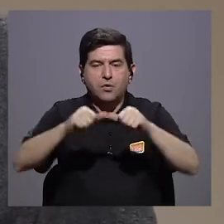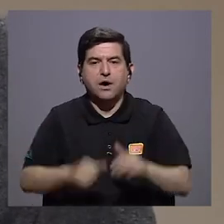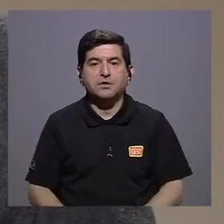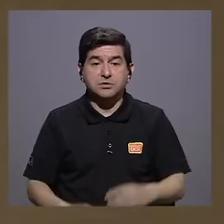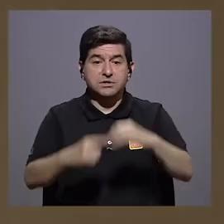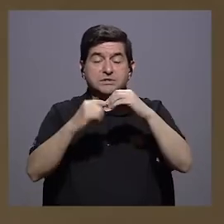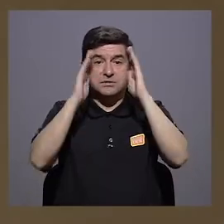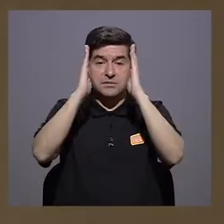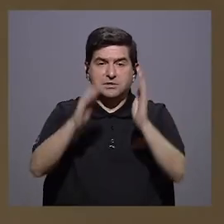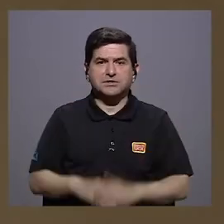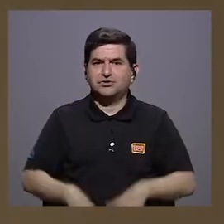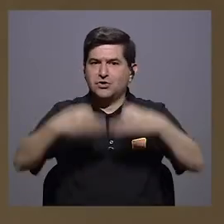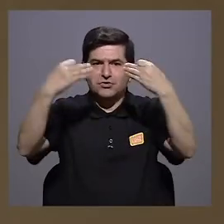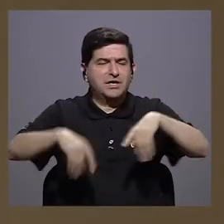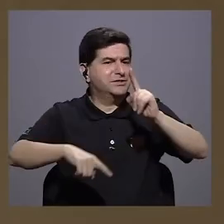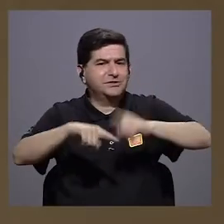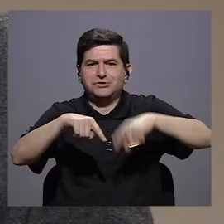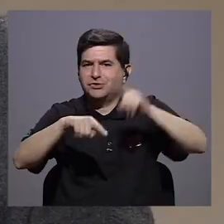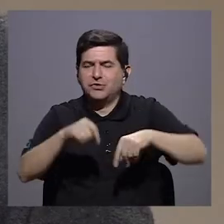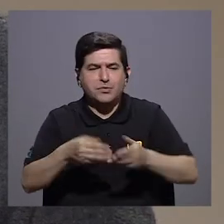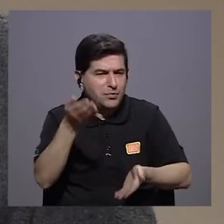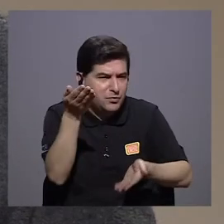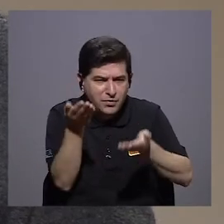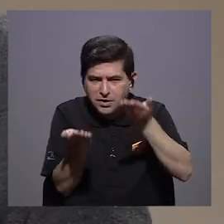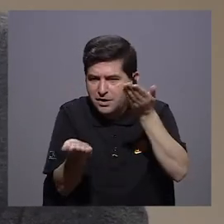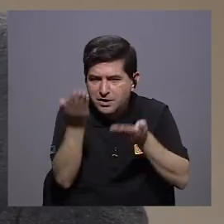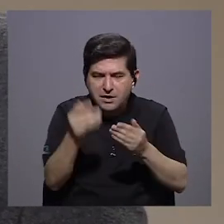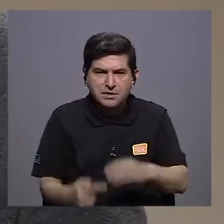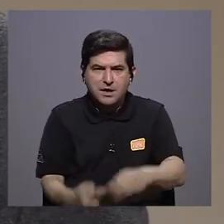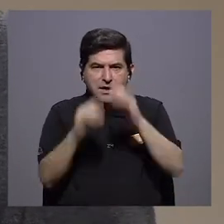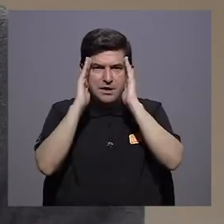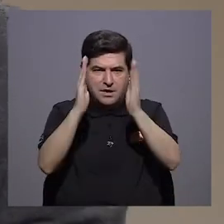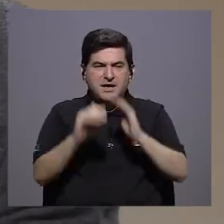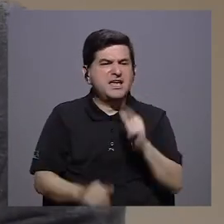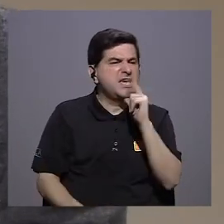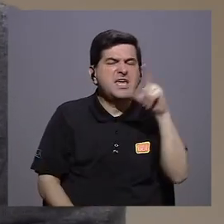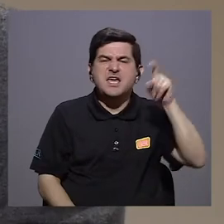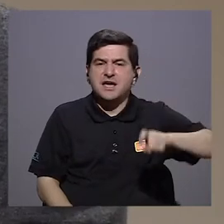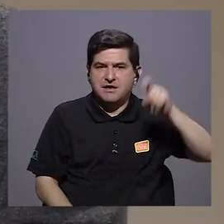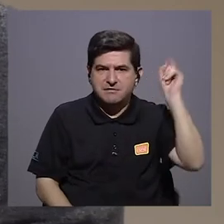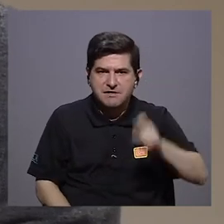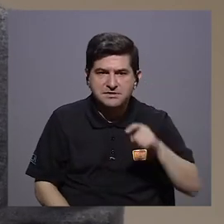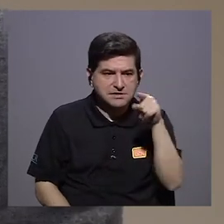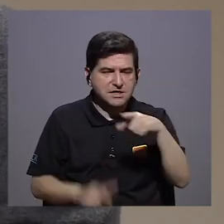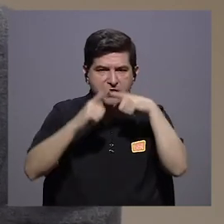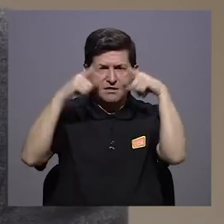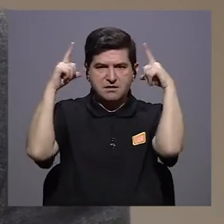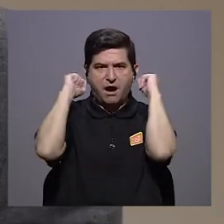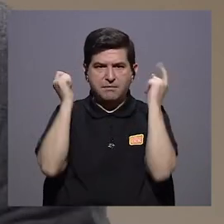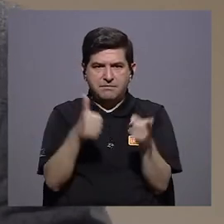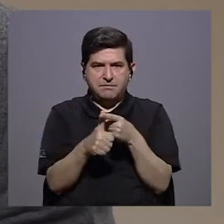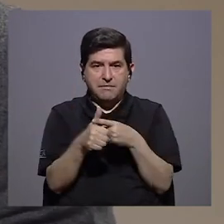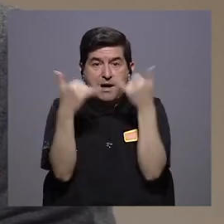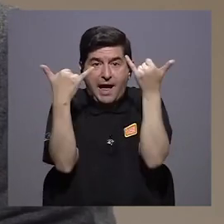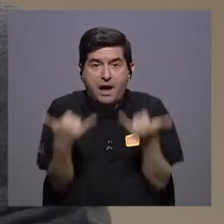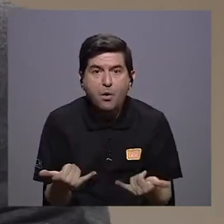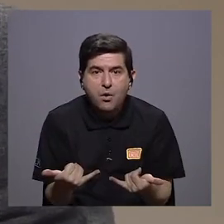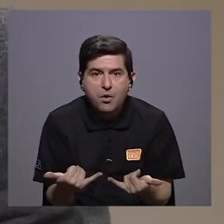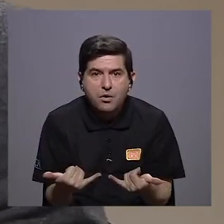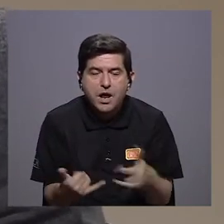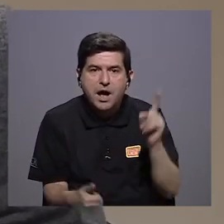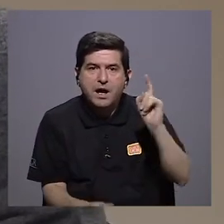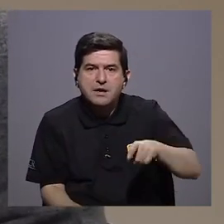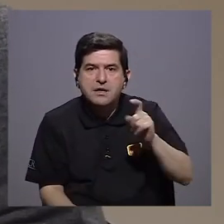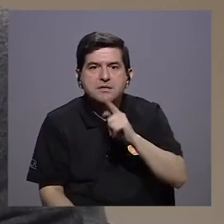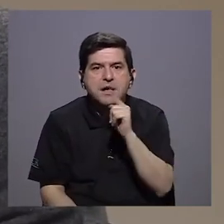priorizar. Ninguna decisión se puede tomar sin balancear esa priorización de quién necesita esas mascarillas primero. En este momento, los